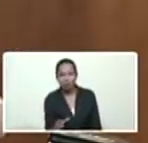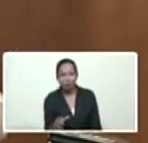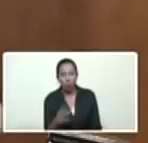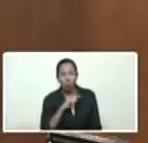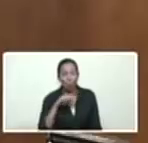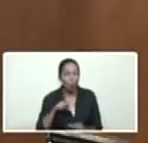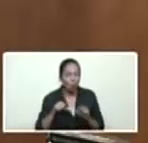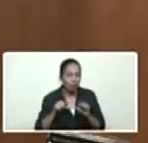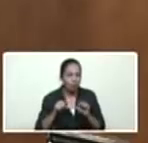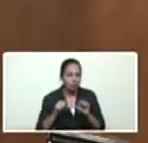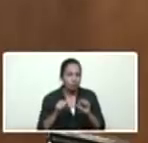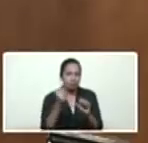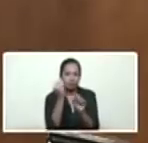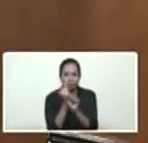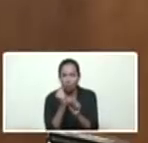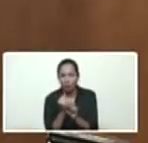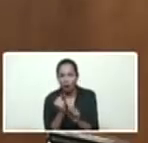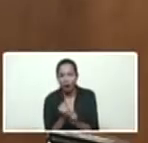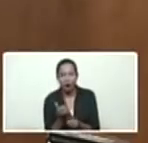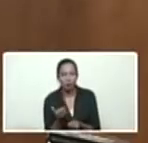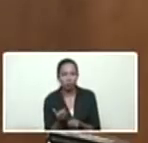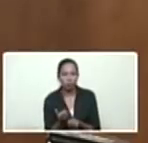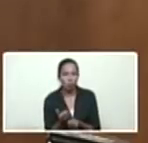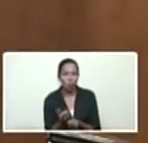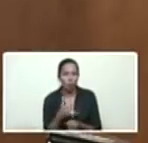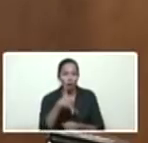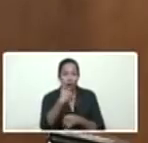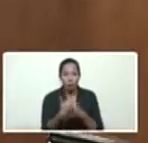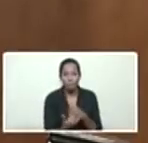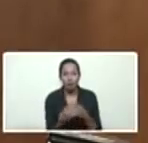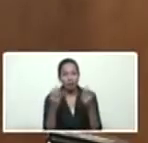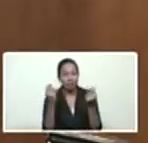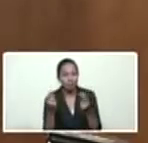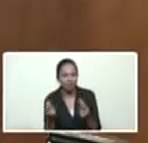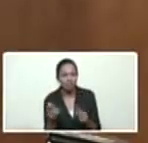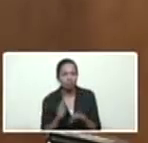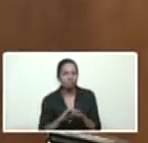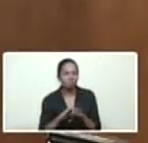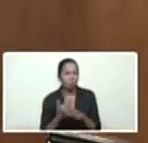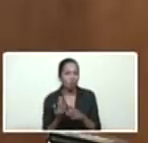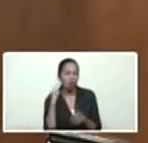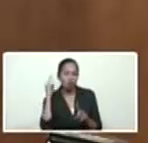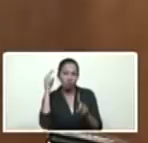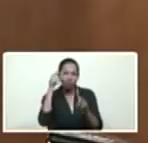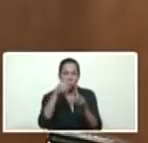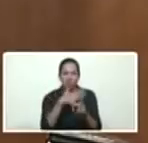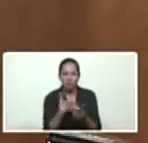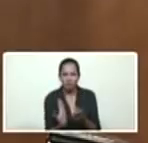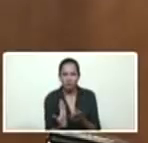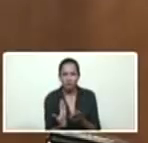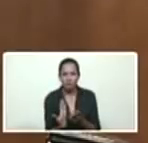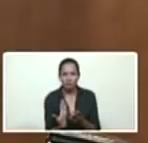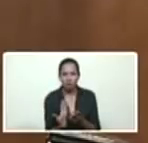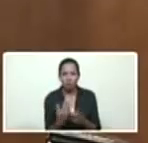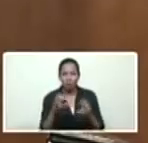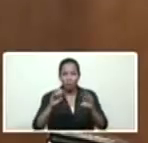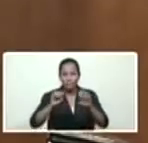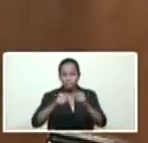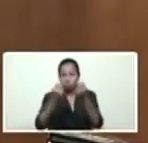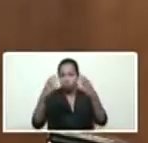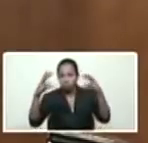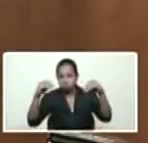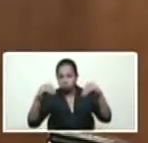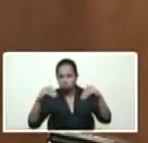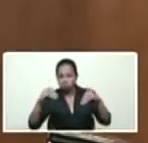seguir trabajando en esos planes de emergencia, porque sabemos que el objetivo de ellos es no solo quitarle electricidad, quitarle el